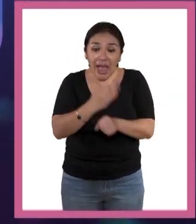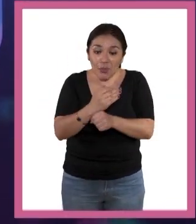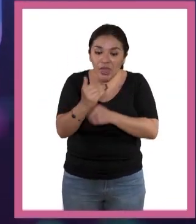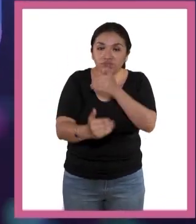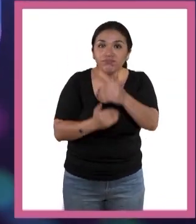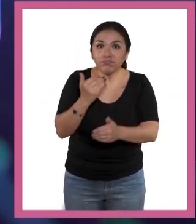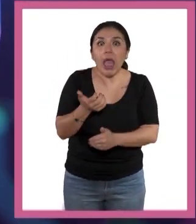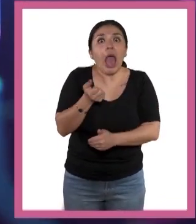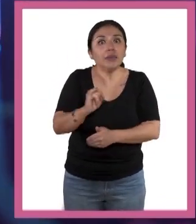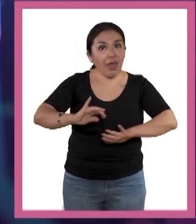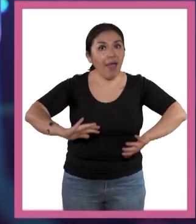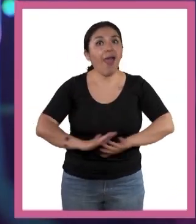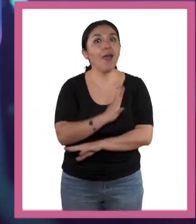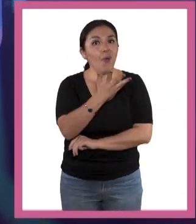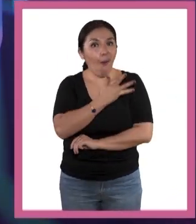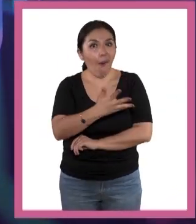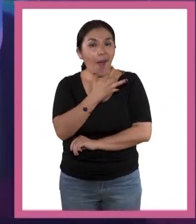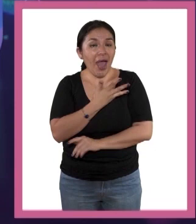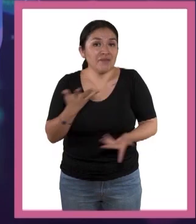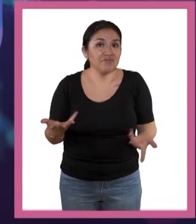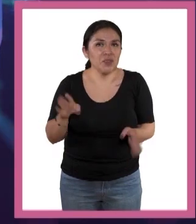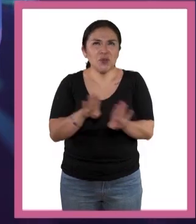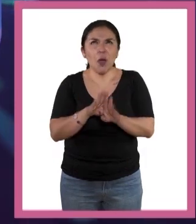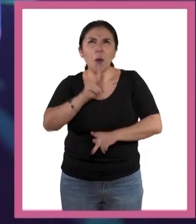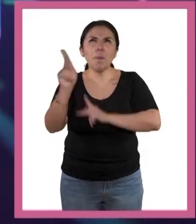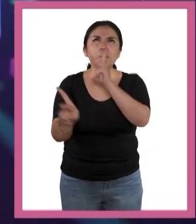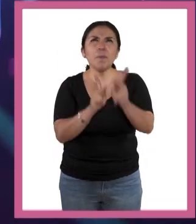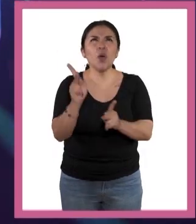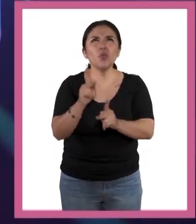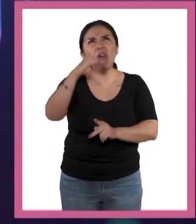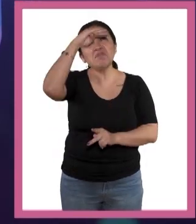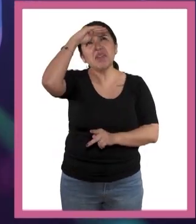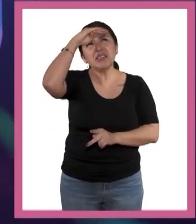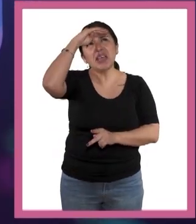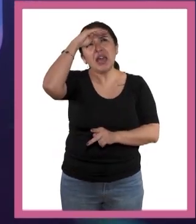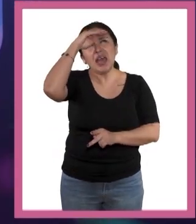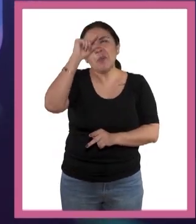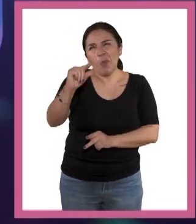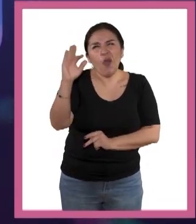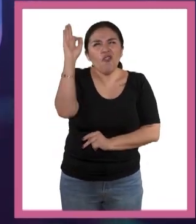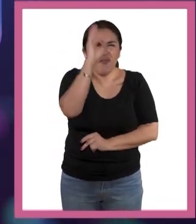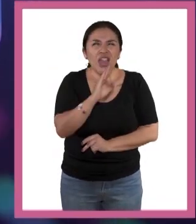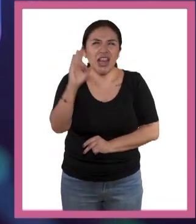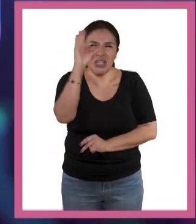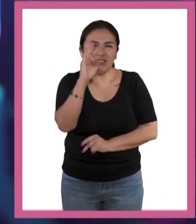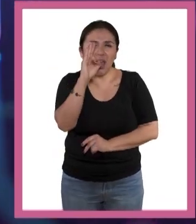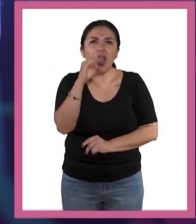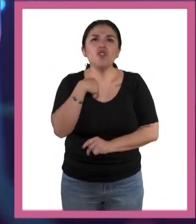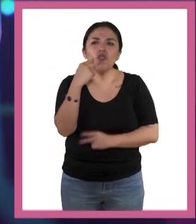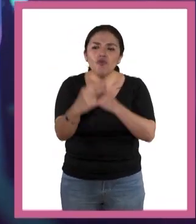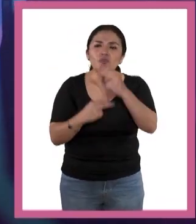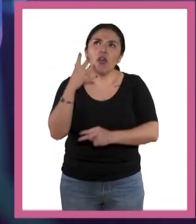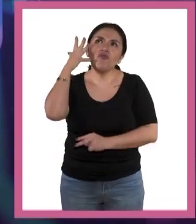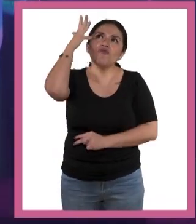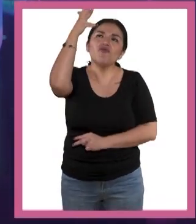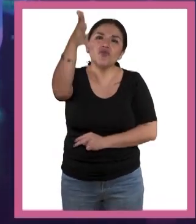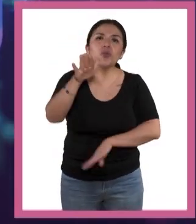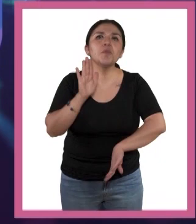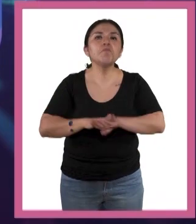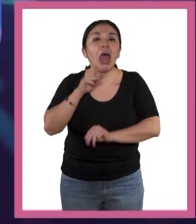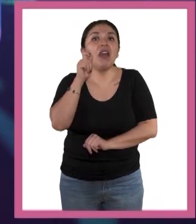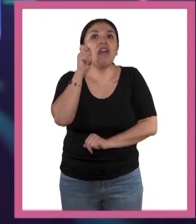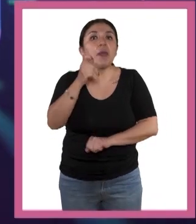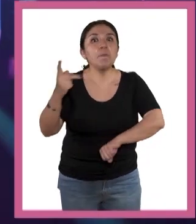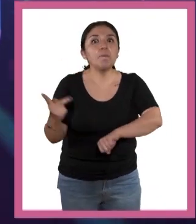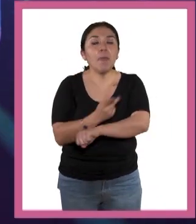proceso de evolución, pues es tal vez una pregunta ya casi filosófica. ¿Hacia dónde vamos a llegar? ¿Qué va a